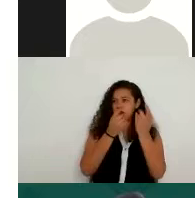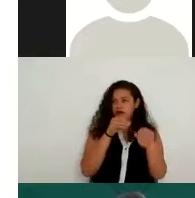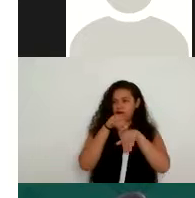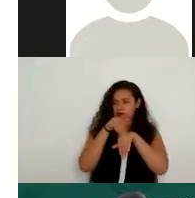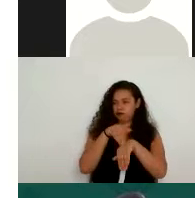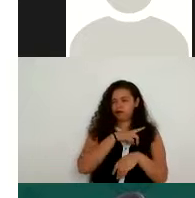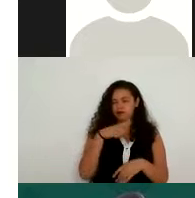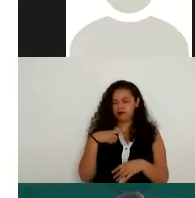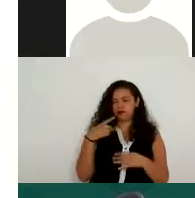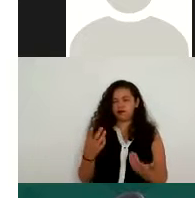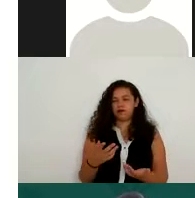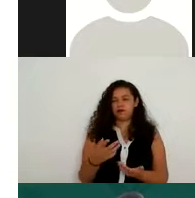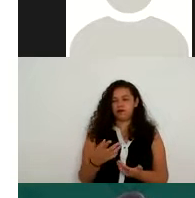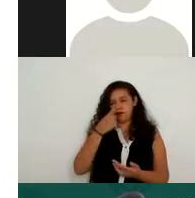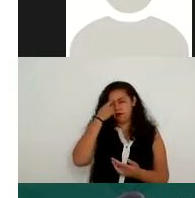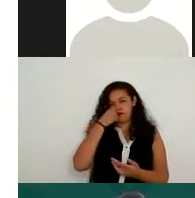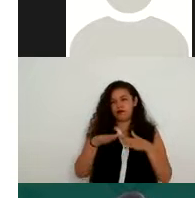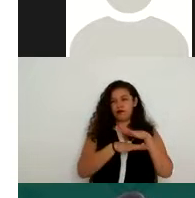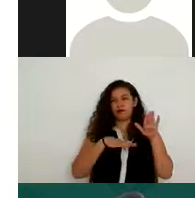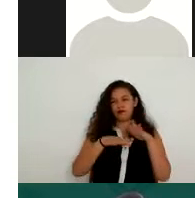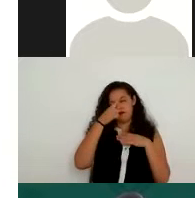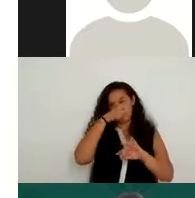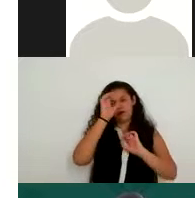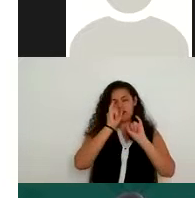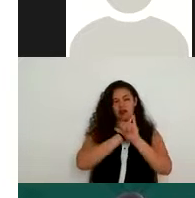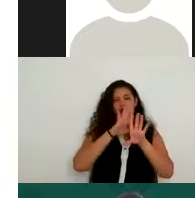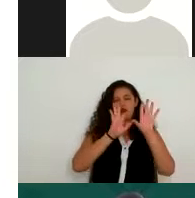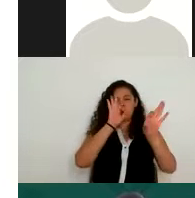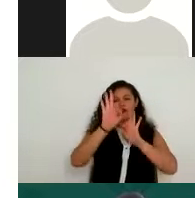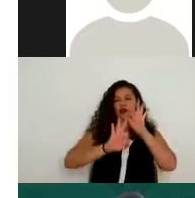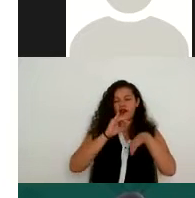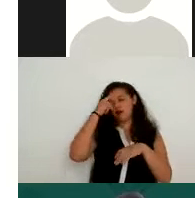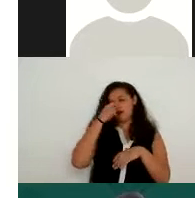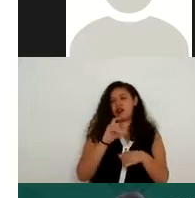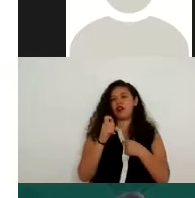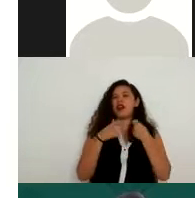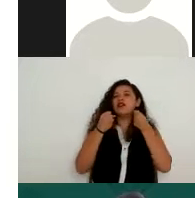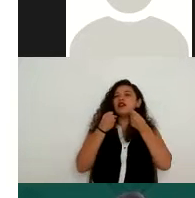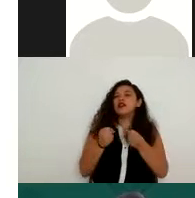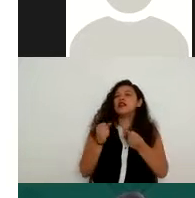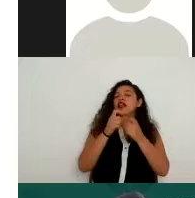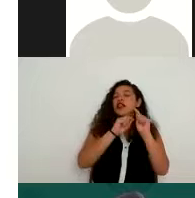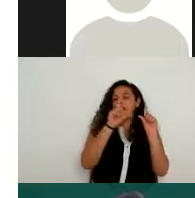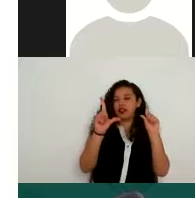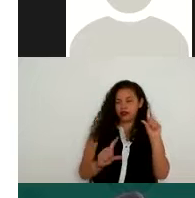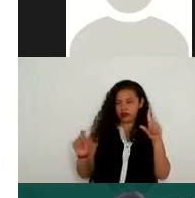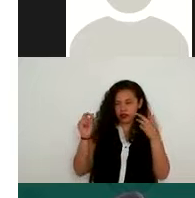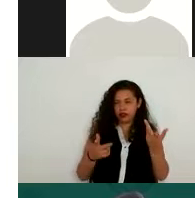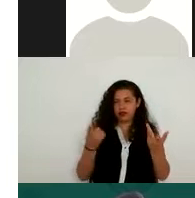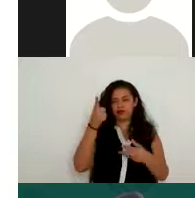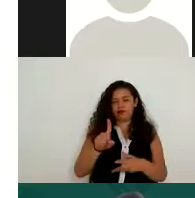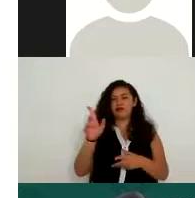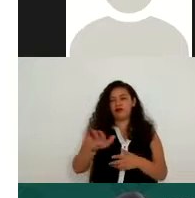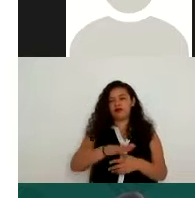de excepción a los principios que rigen el tratamiento de los datos por razones de seguridad nacional, disposiciones de orden público, seguridad